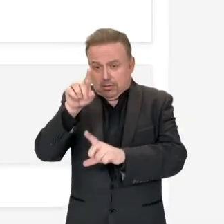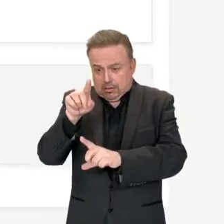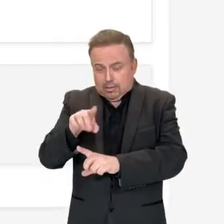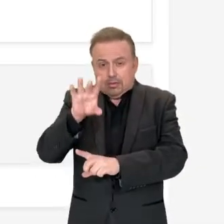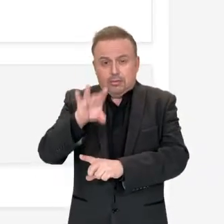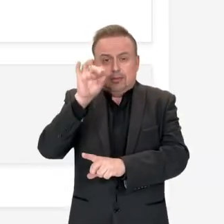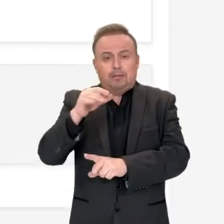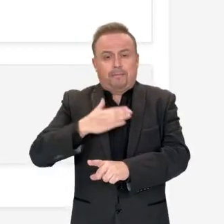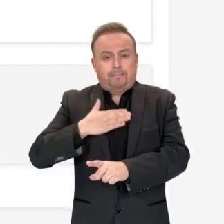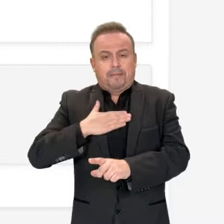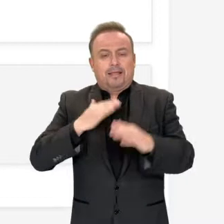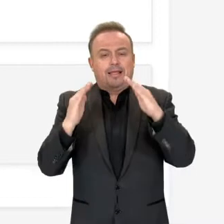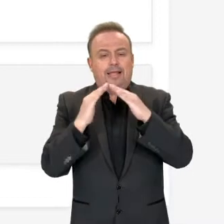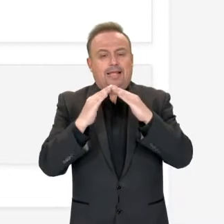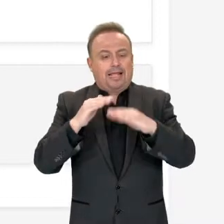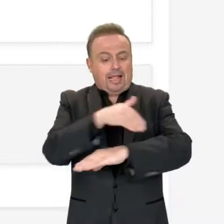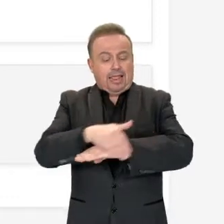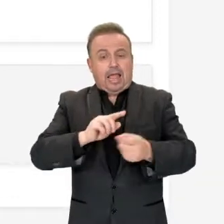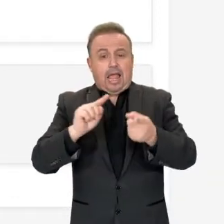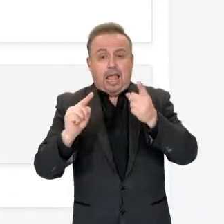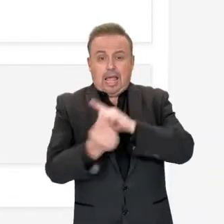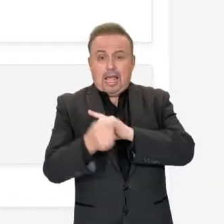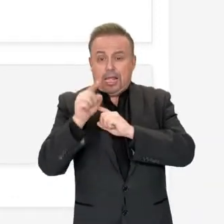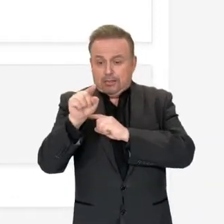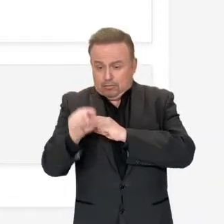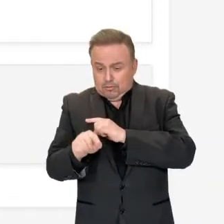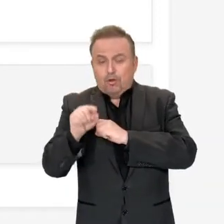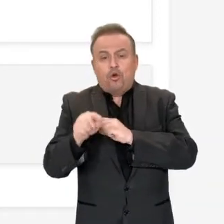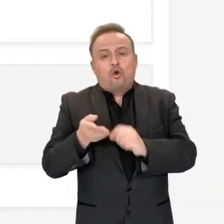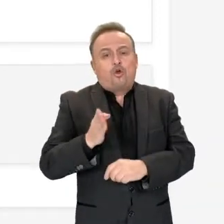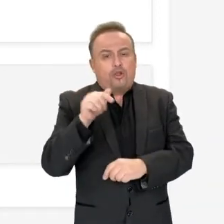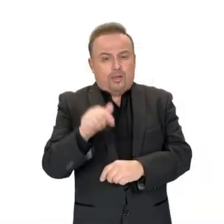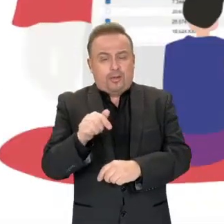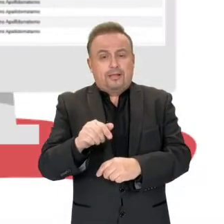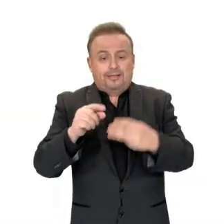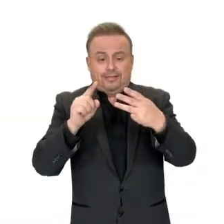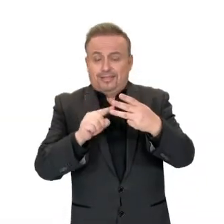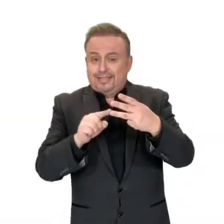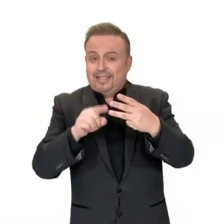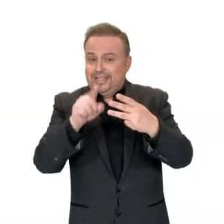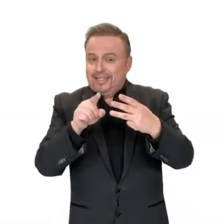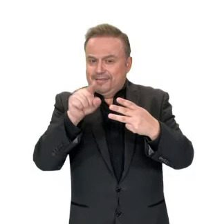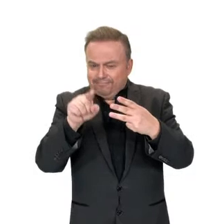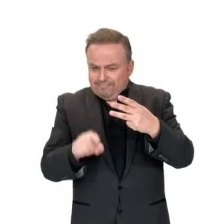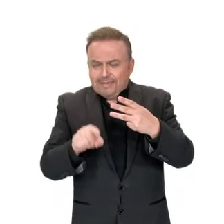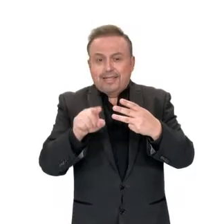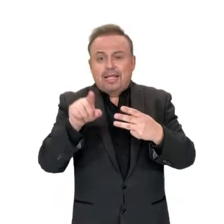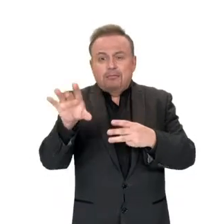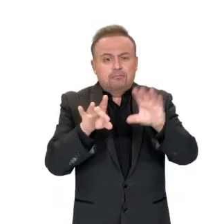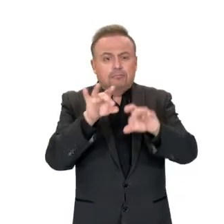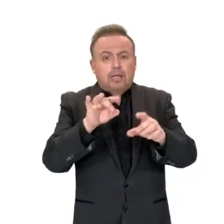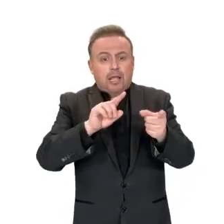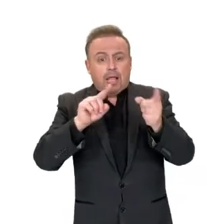selecciona la alternativa Mi hogar cambió de domicilio y luego haz clic en el botón Continuar. Paso 3. Selecciona los